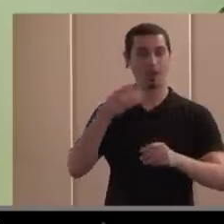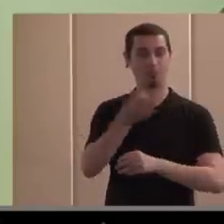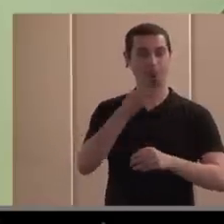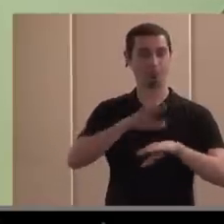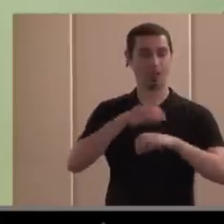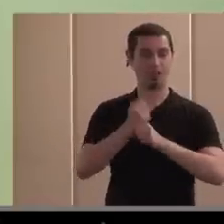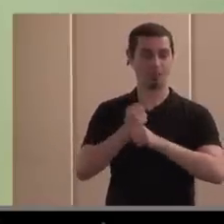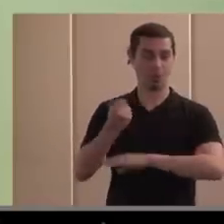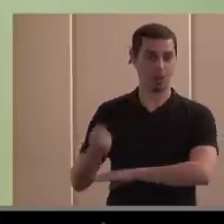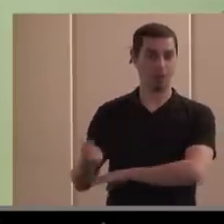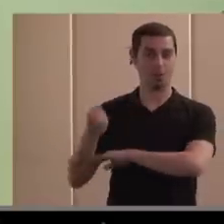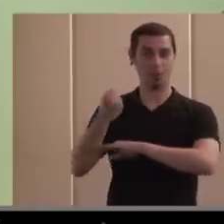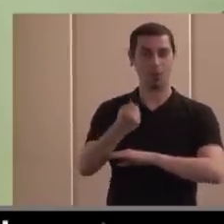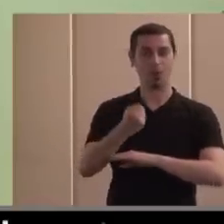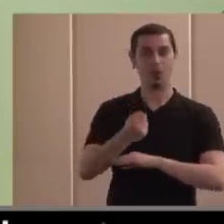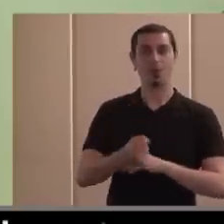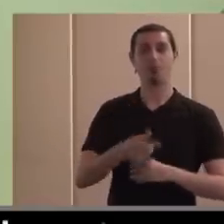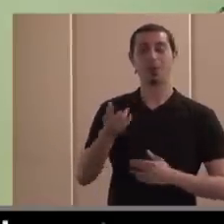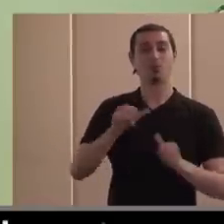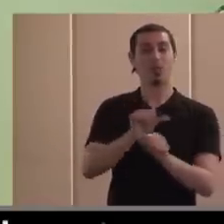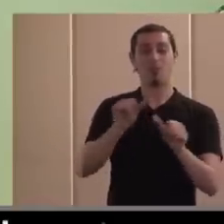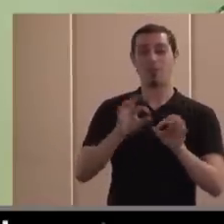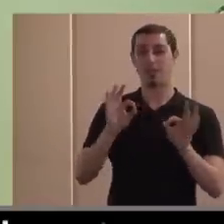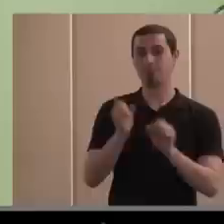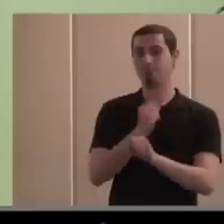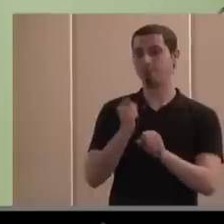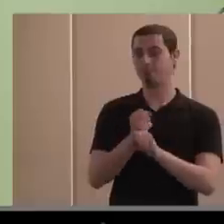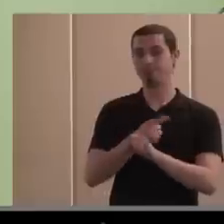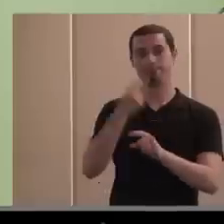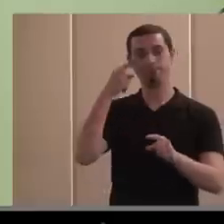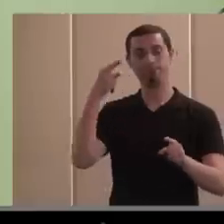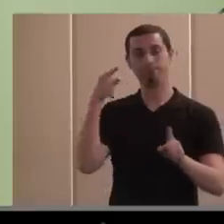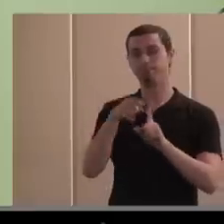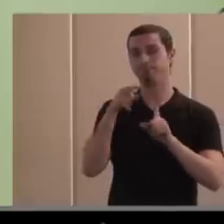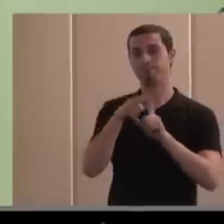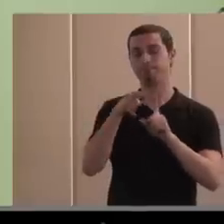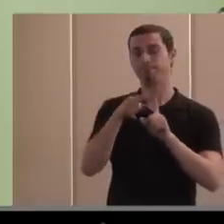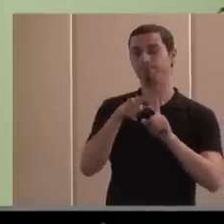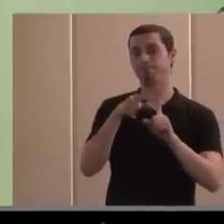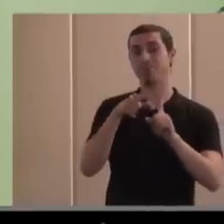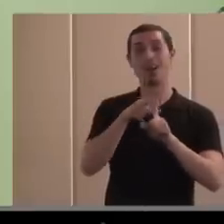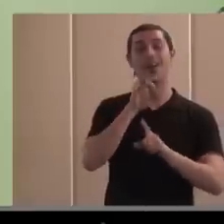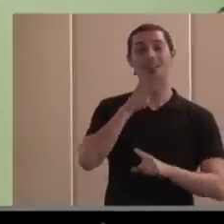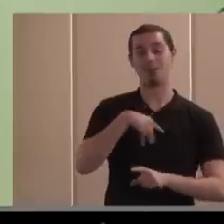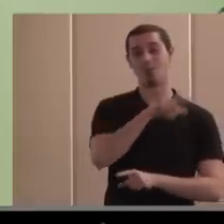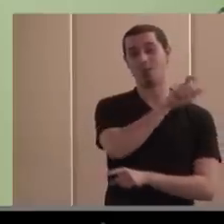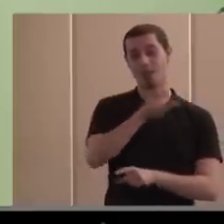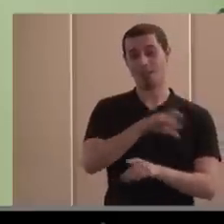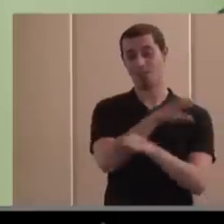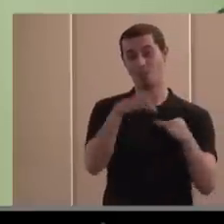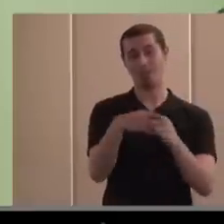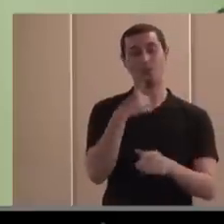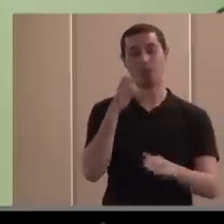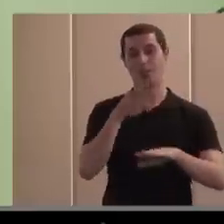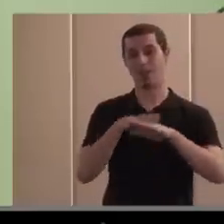apoyo que son es una modalidad de empleo que va destinada a precisamente los colectivos que tienen más dificultades y